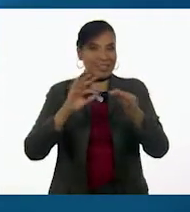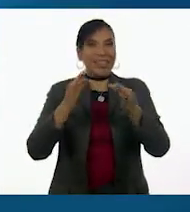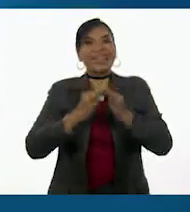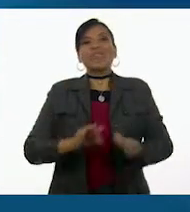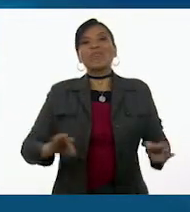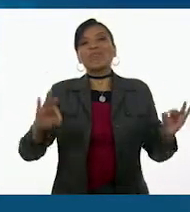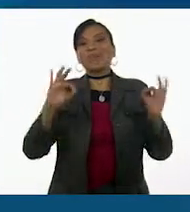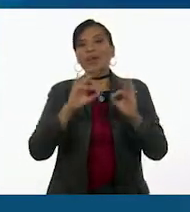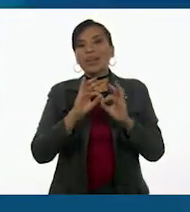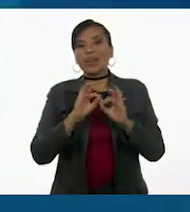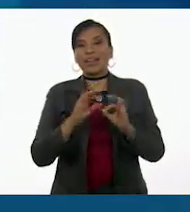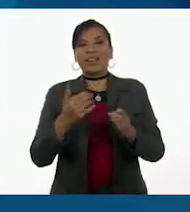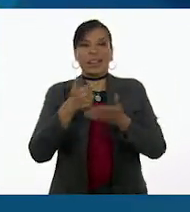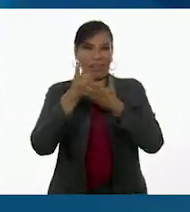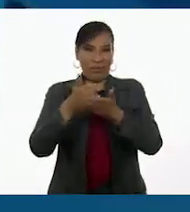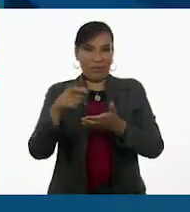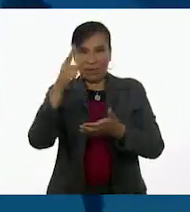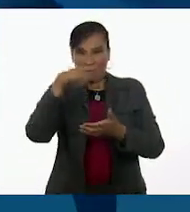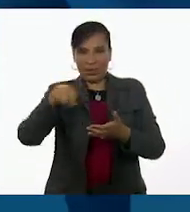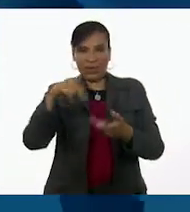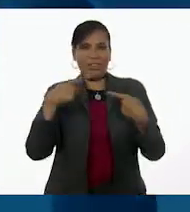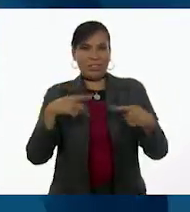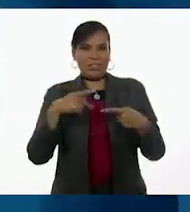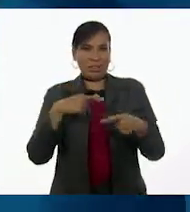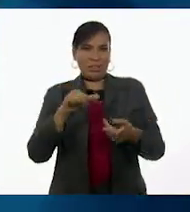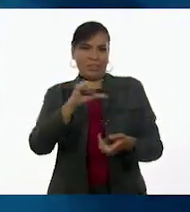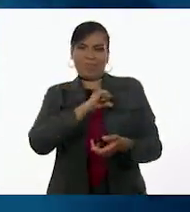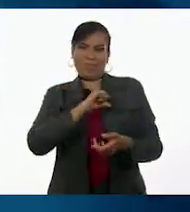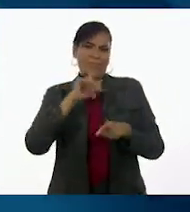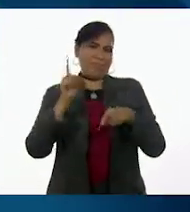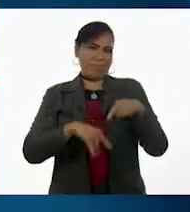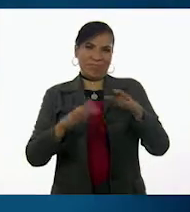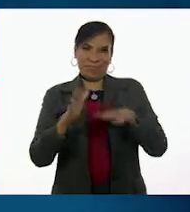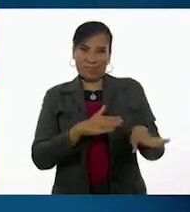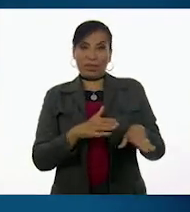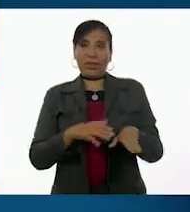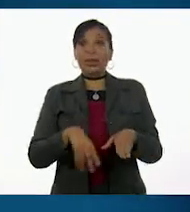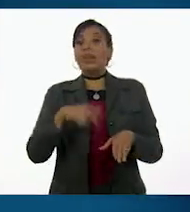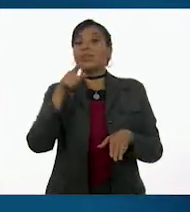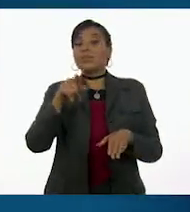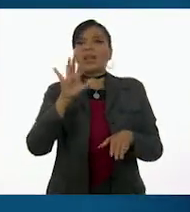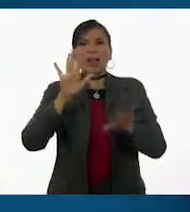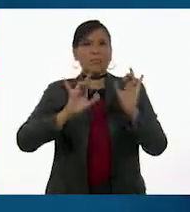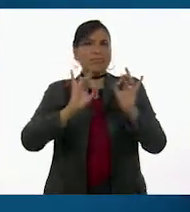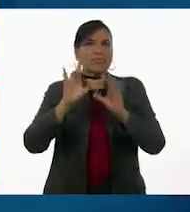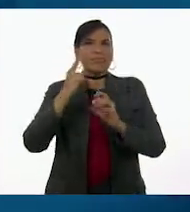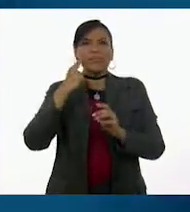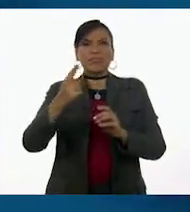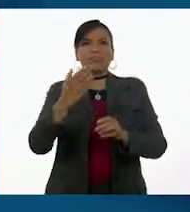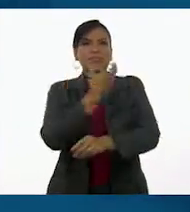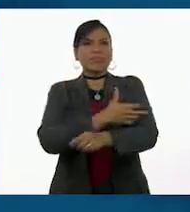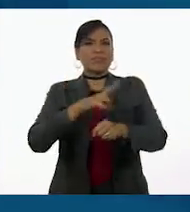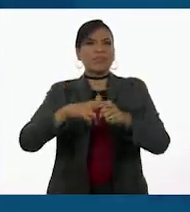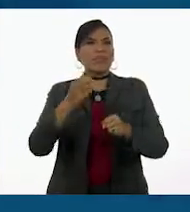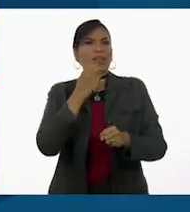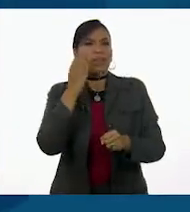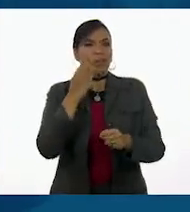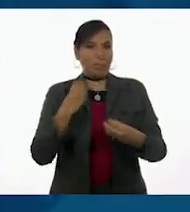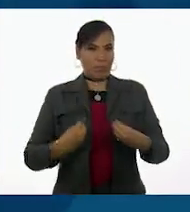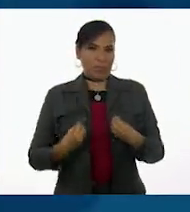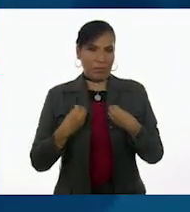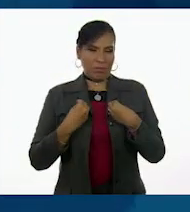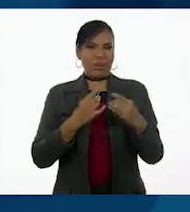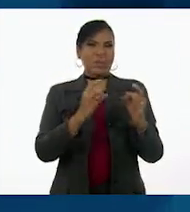importante que es dejar el egoísmo y ayudar a los demás. Ajá. Seguramente te ha tocado ver a un compañero de tu escuela vivir